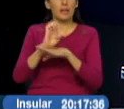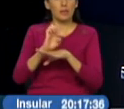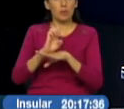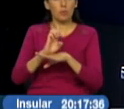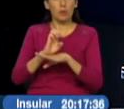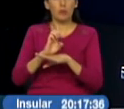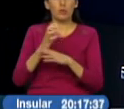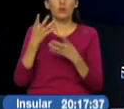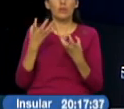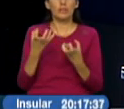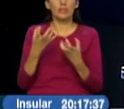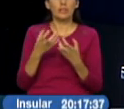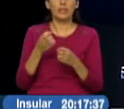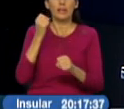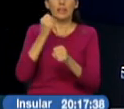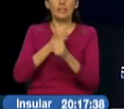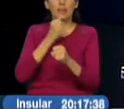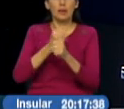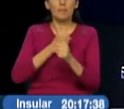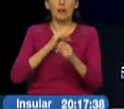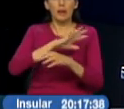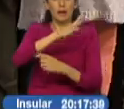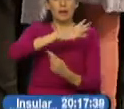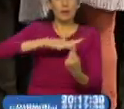trabajar en un ambiente de tranquilidad.